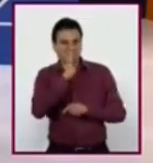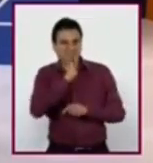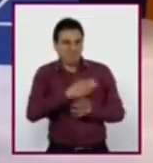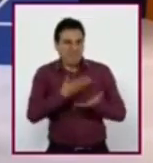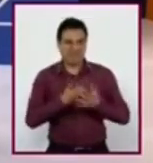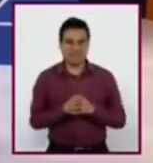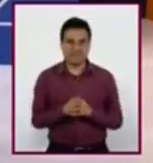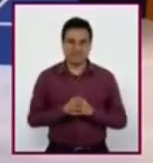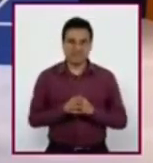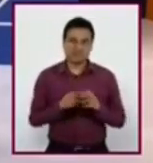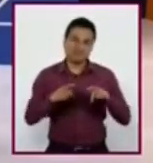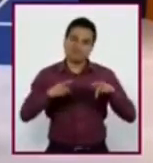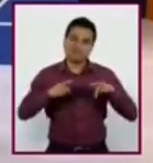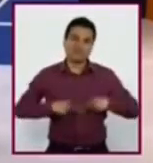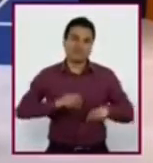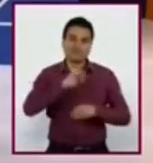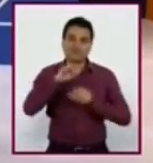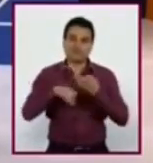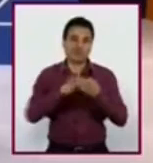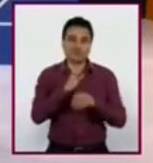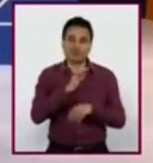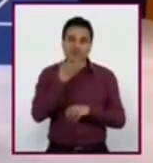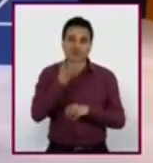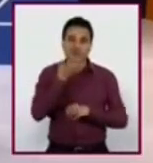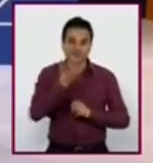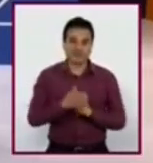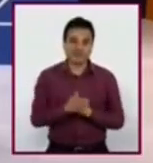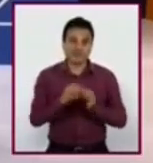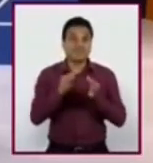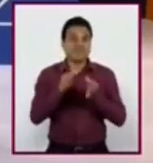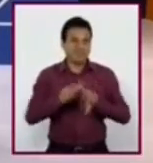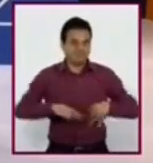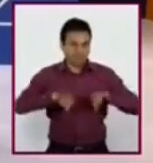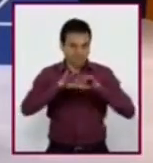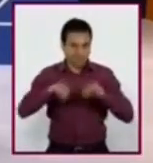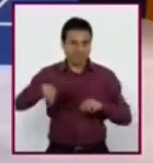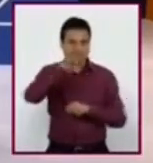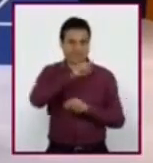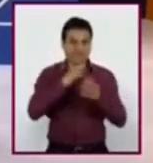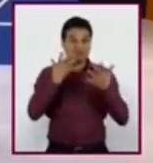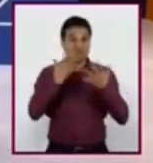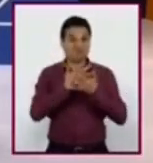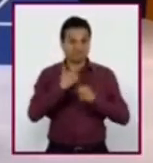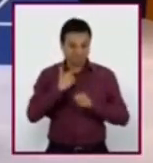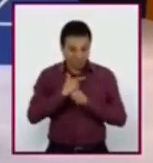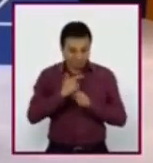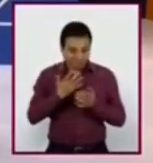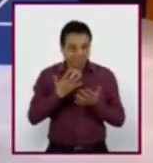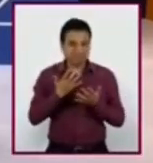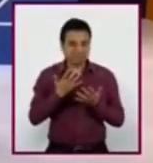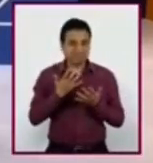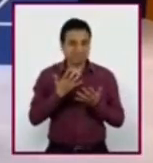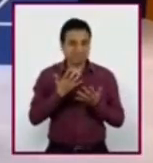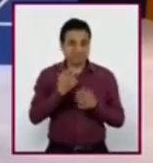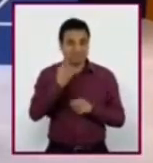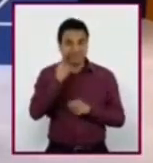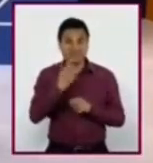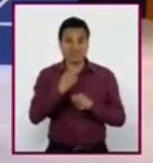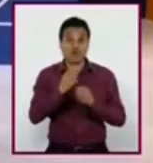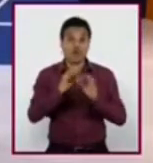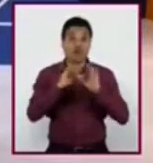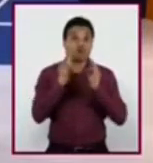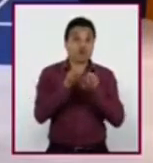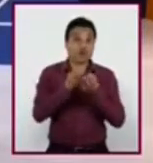Probablemente todos lo hemos hecho. Lo importante es darse cuenta de que las variables lingüísticas y la diferencia en el habla